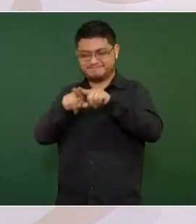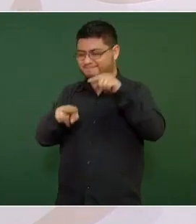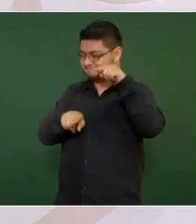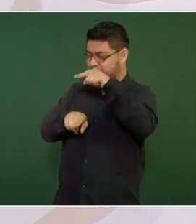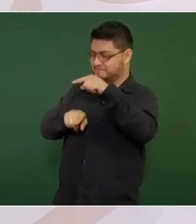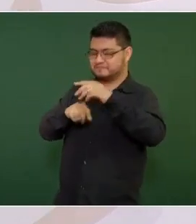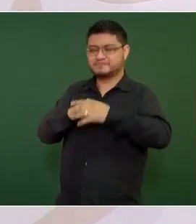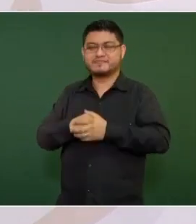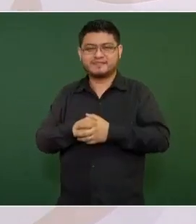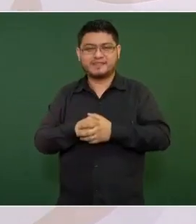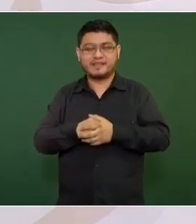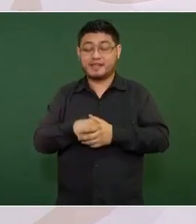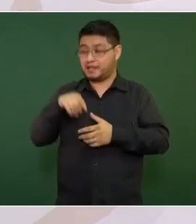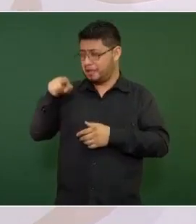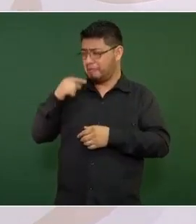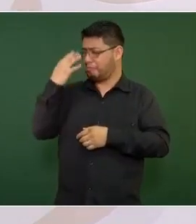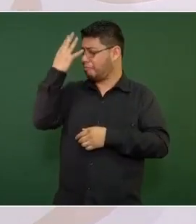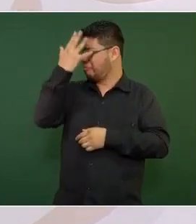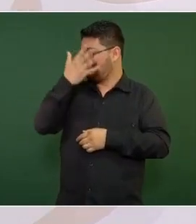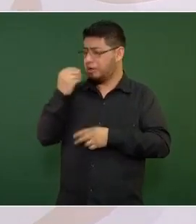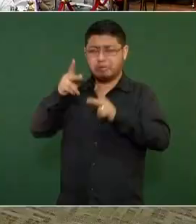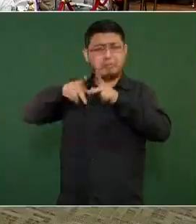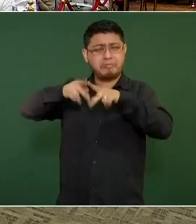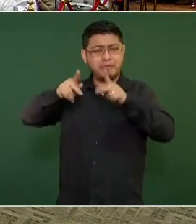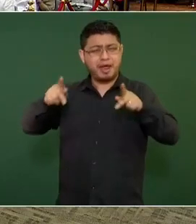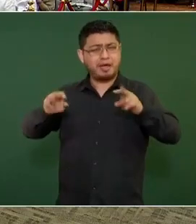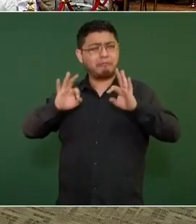bellas y limpias.